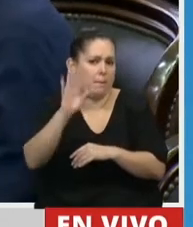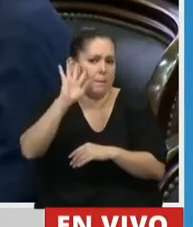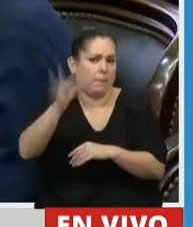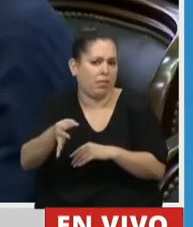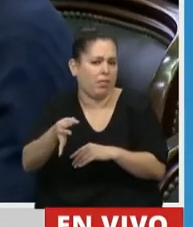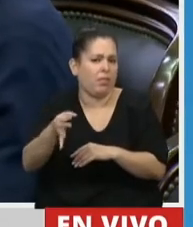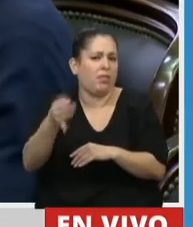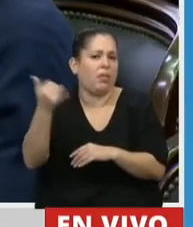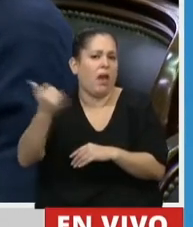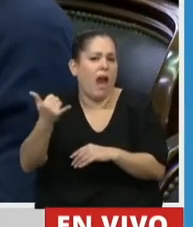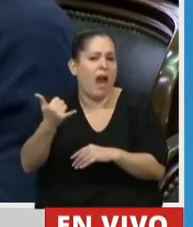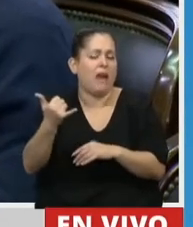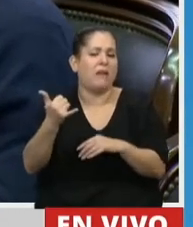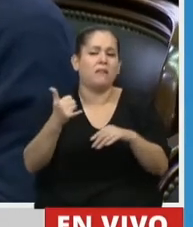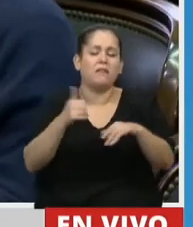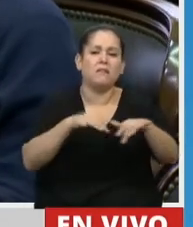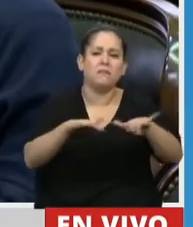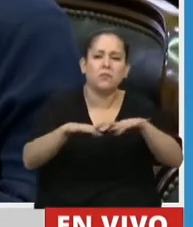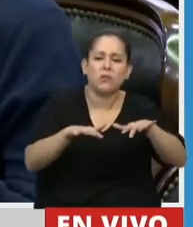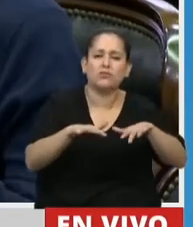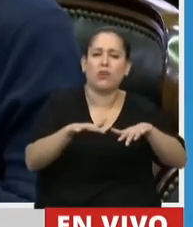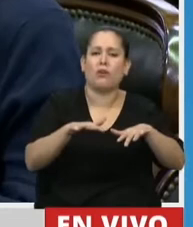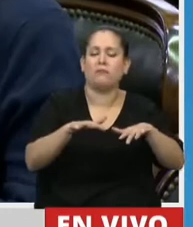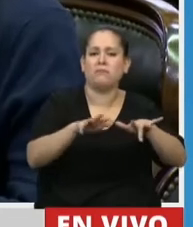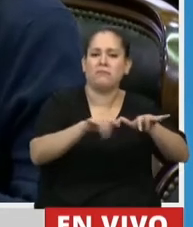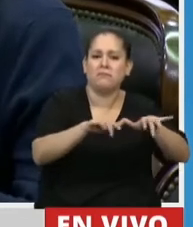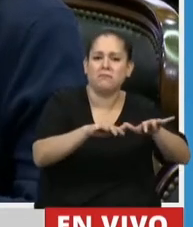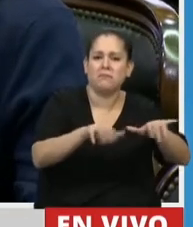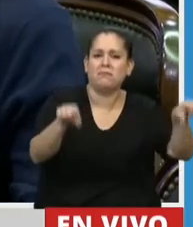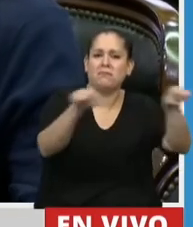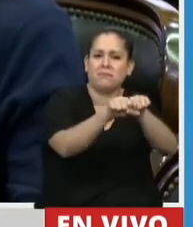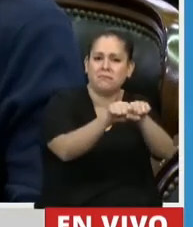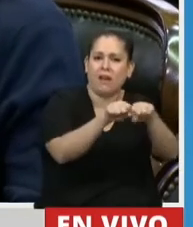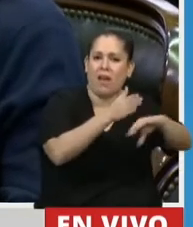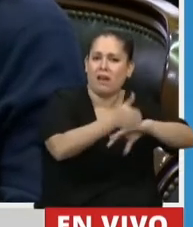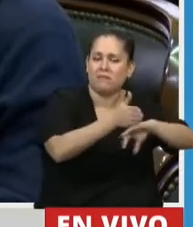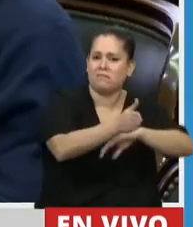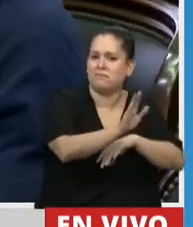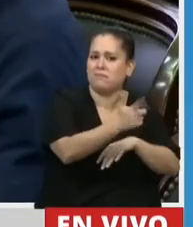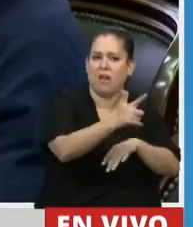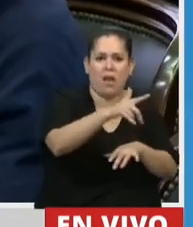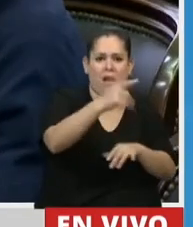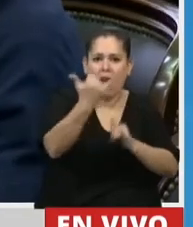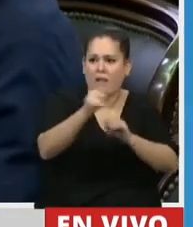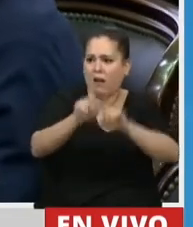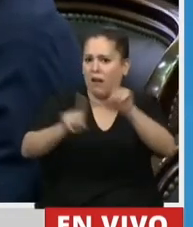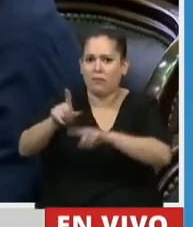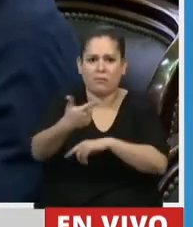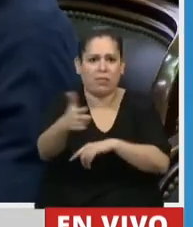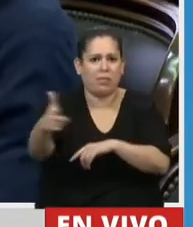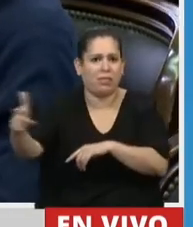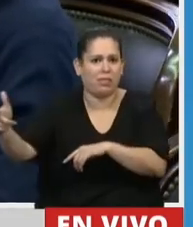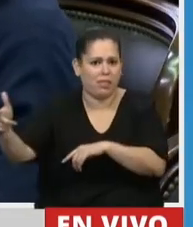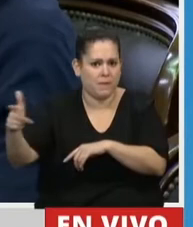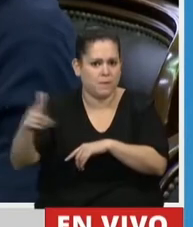digitales en el acceso a la educación de las distintas jurisdicciones. Y